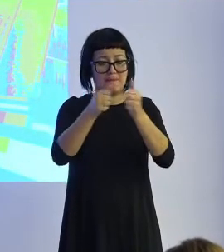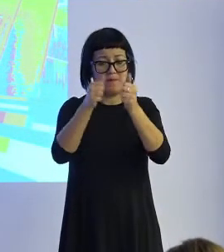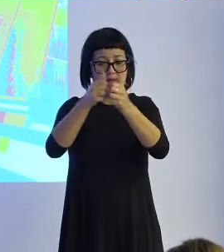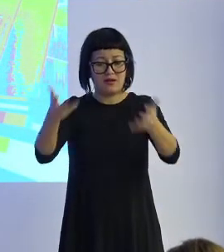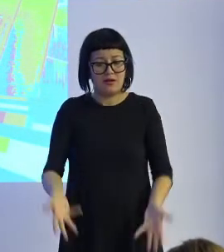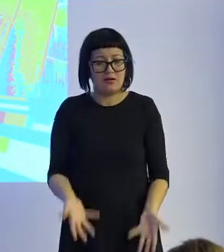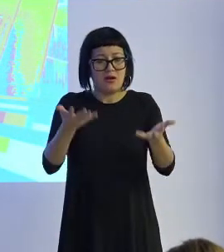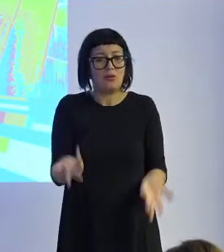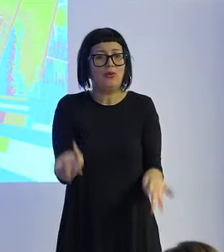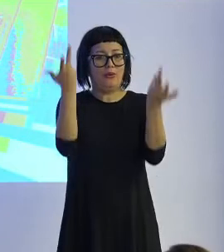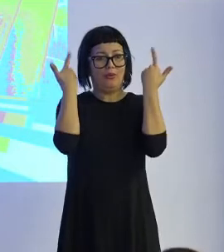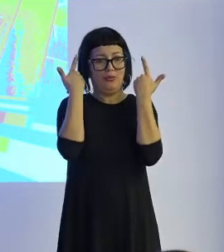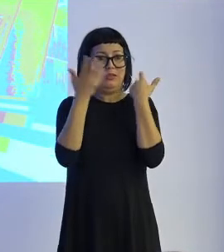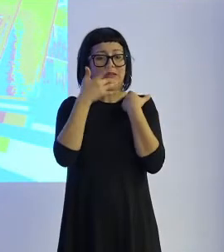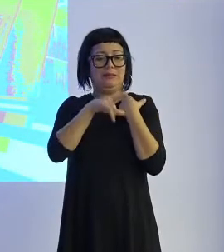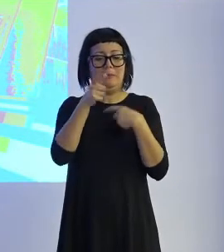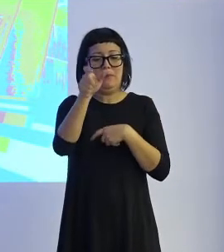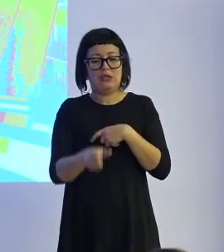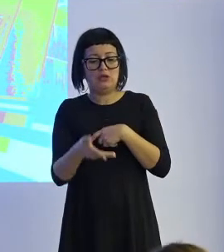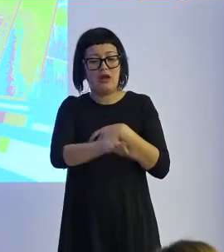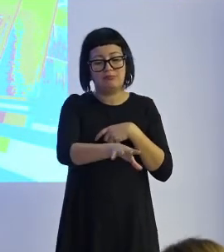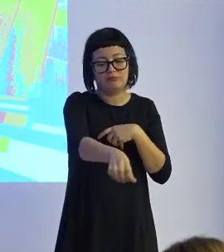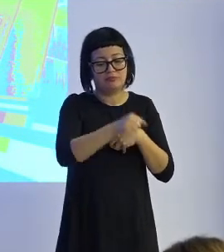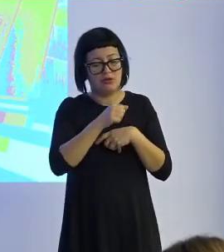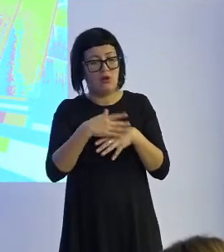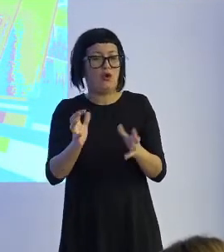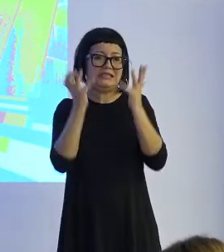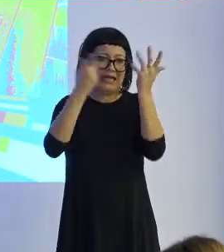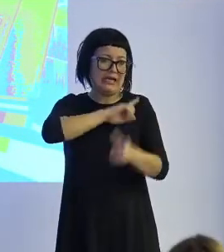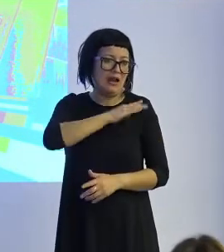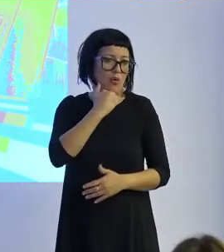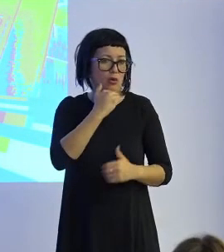piedras y accede a si tienes que rescatar a una persona puedes acceder antes